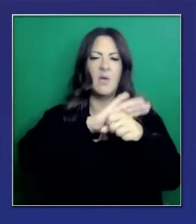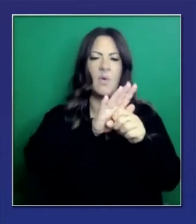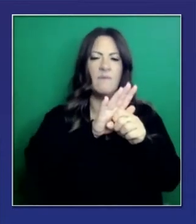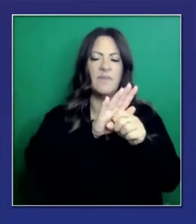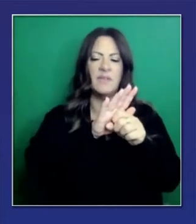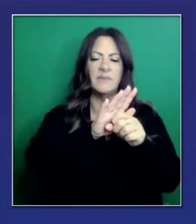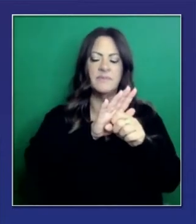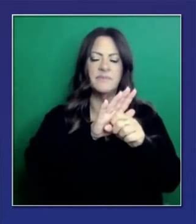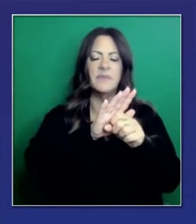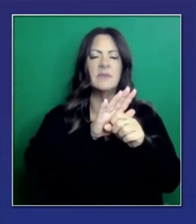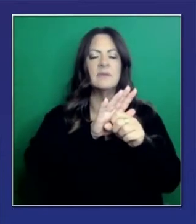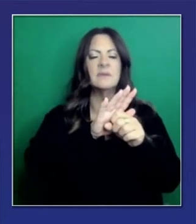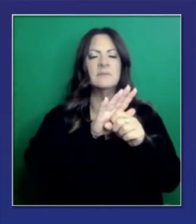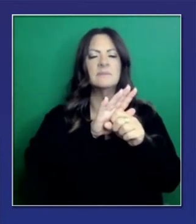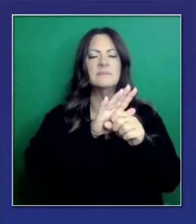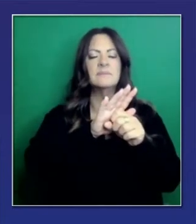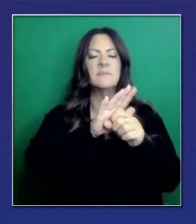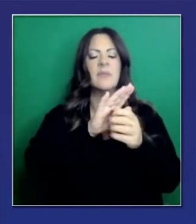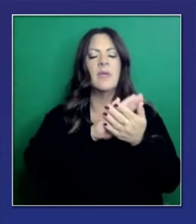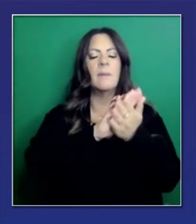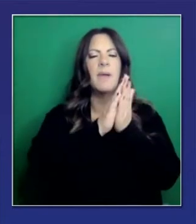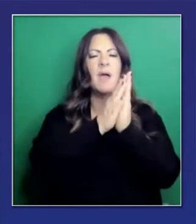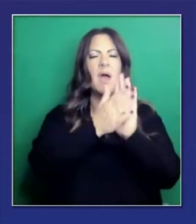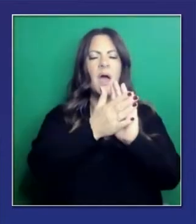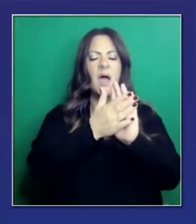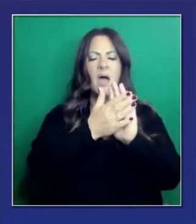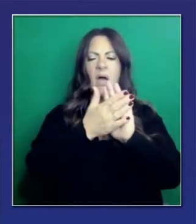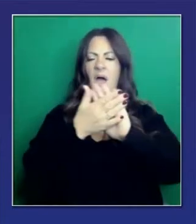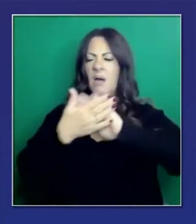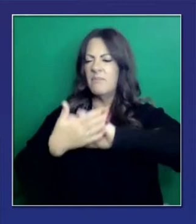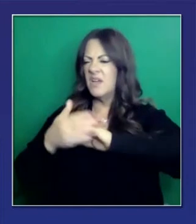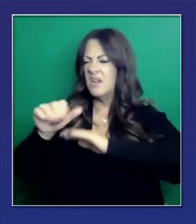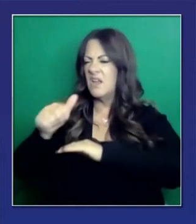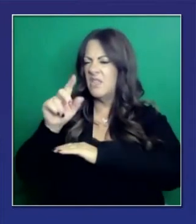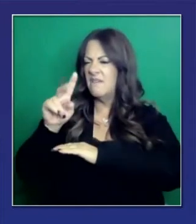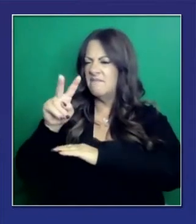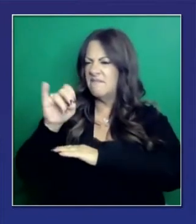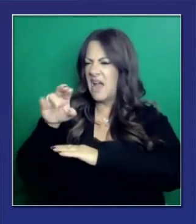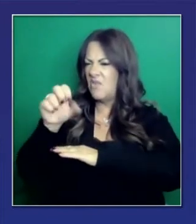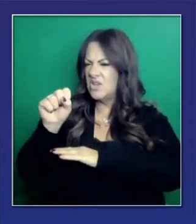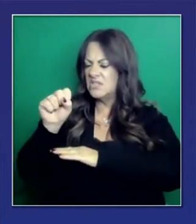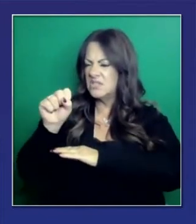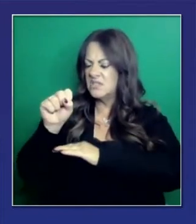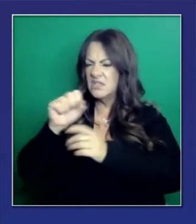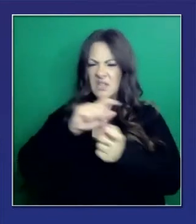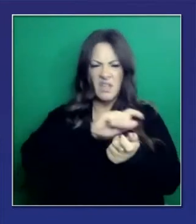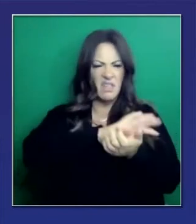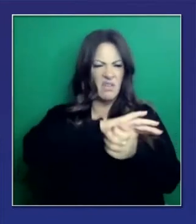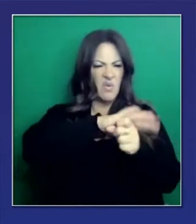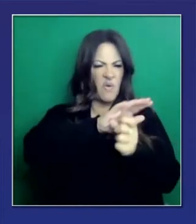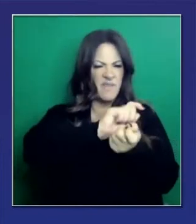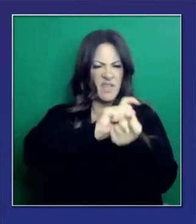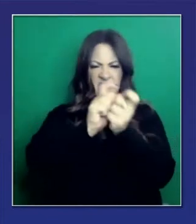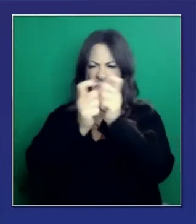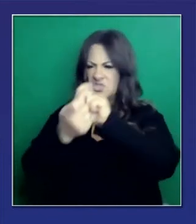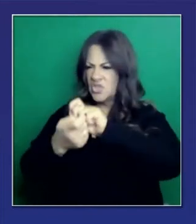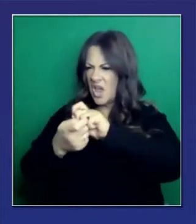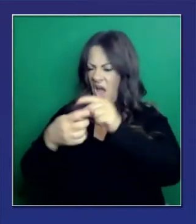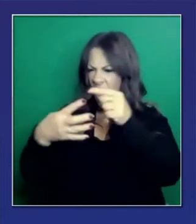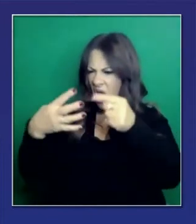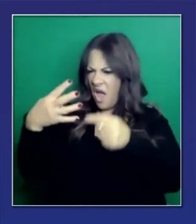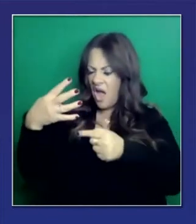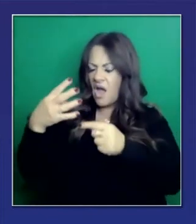diapositiva. Y claro que nos inquieta. Cada vez que hay un germen o un virus mutante que estamos